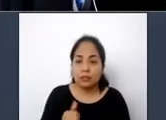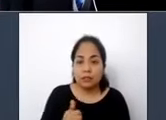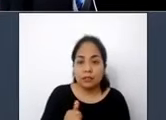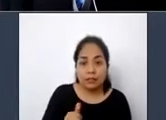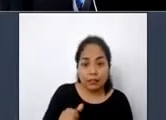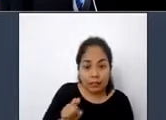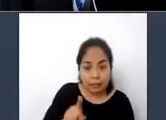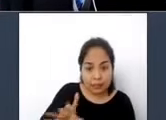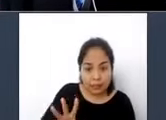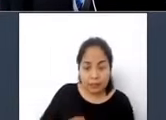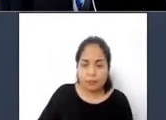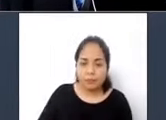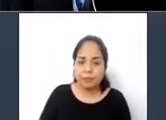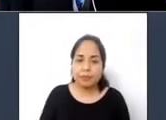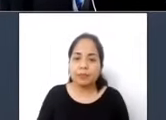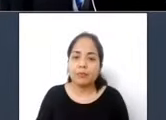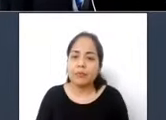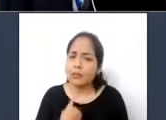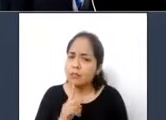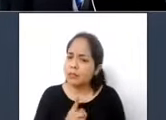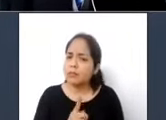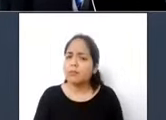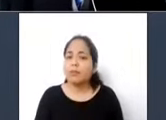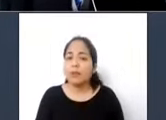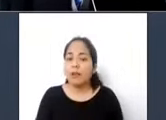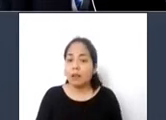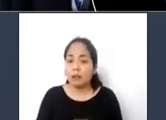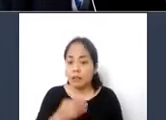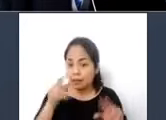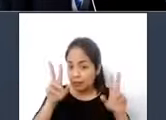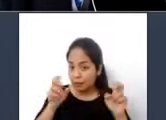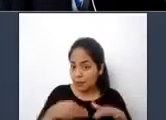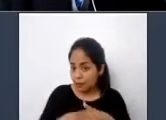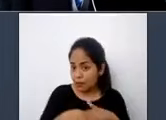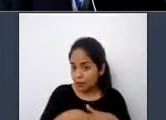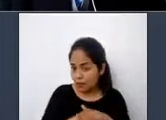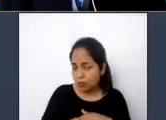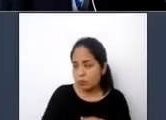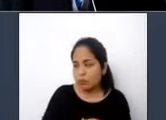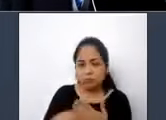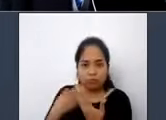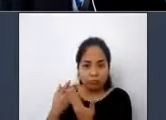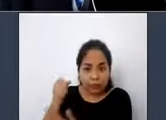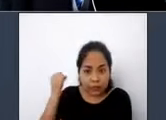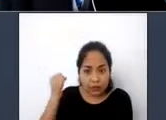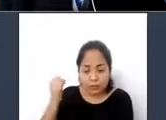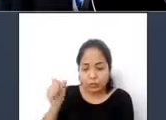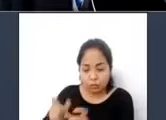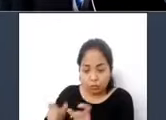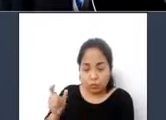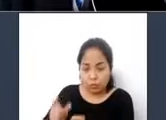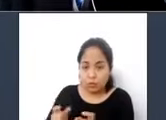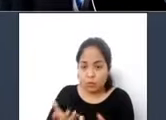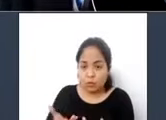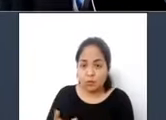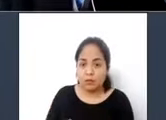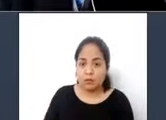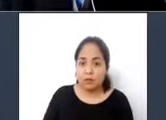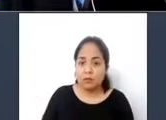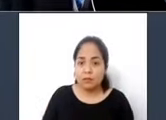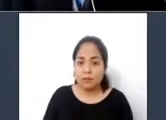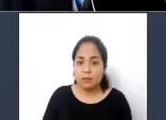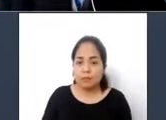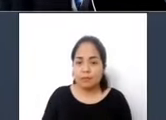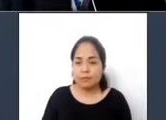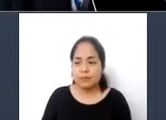la accesibilidad es un derecho de las personas, por lo cual no debe considerarse implícito solamente en el derecho a la